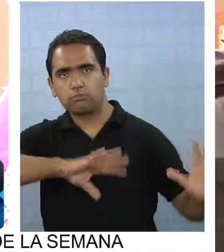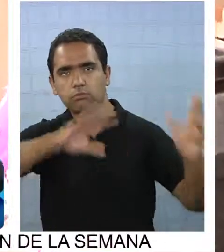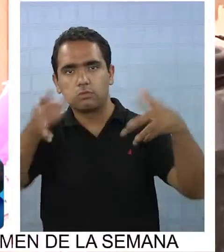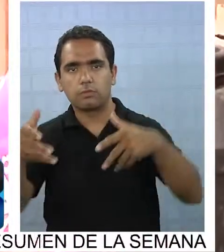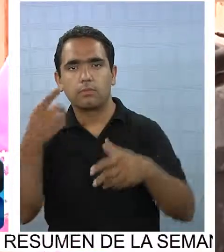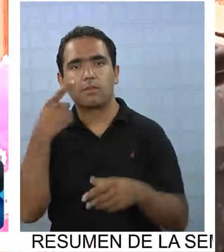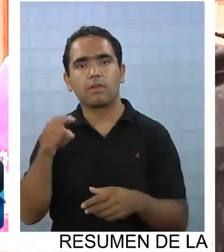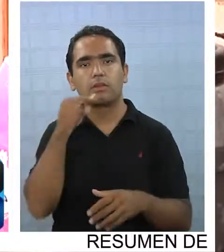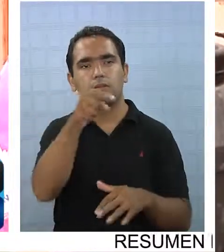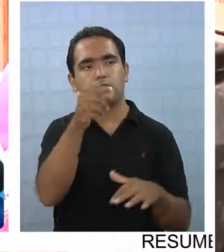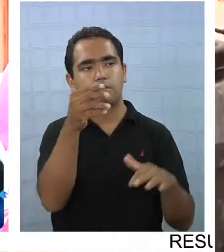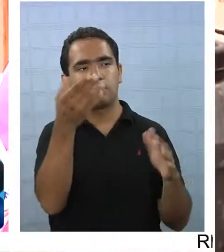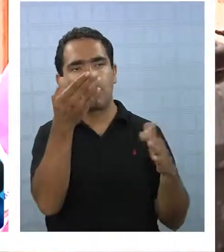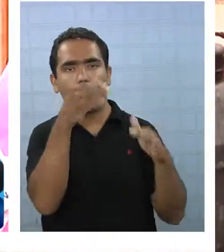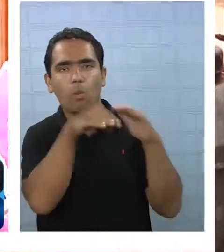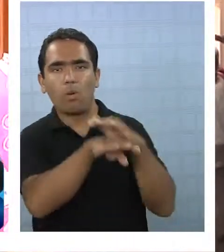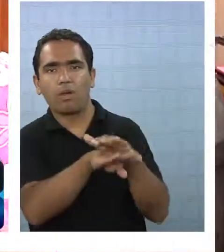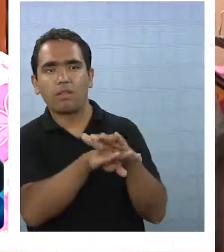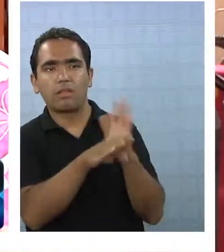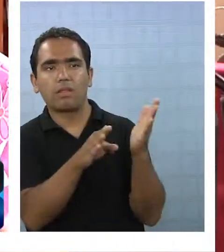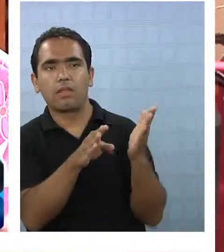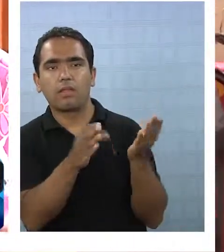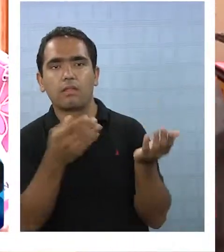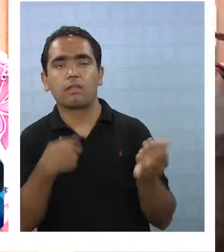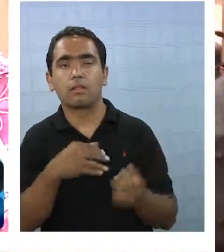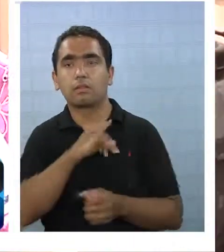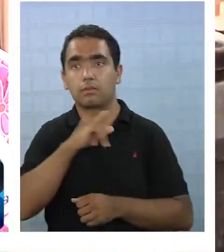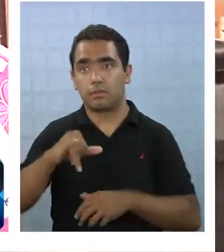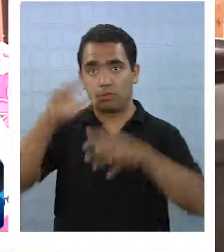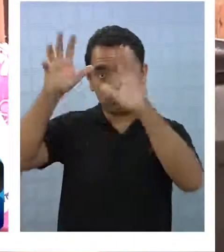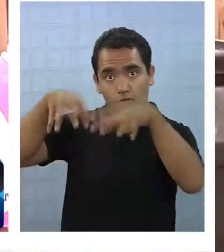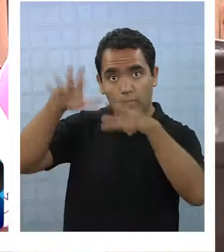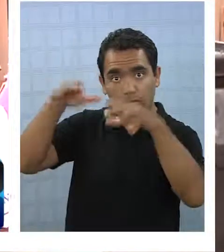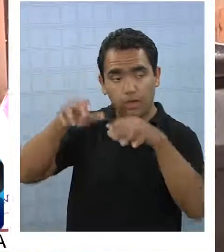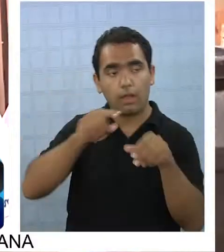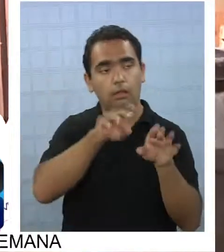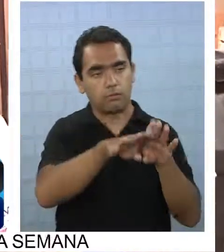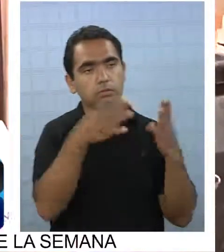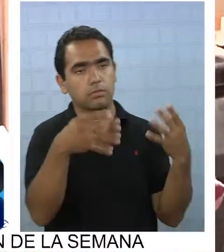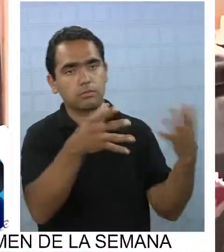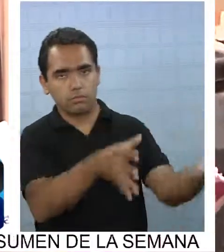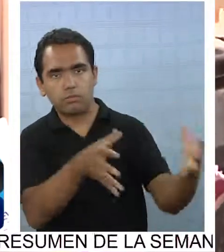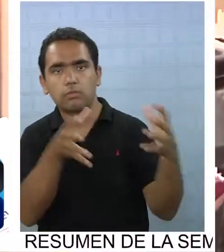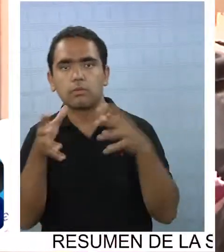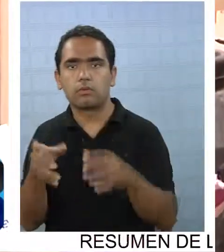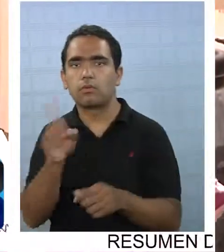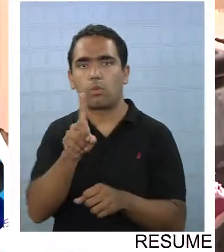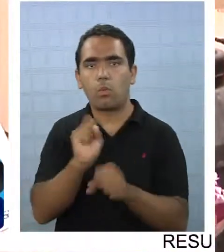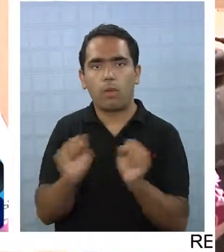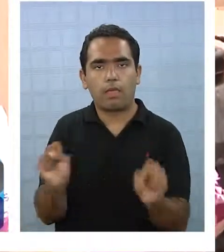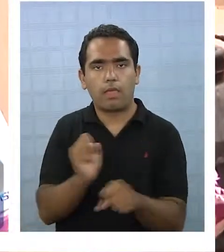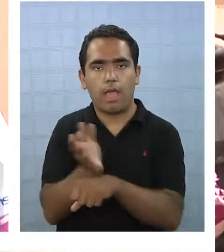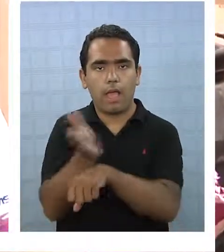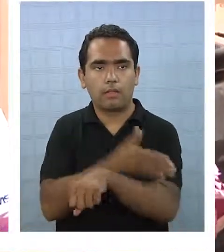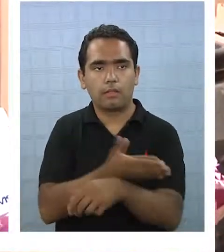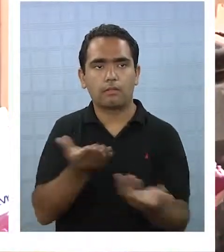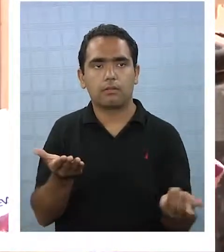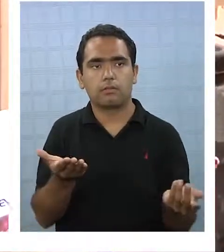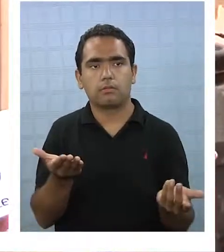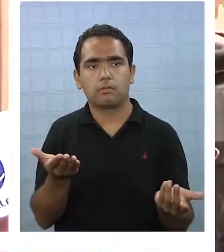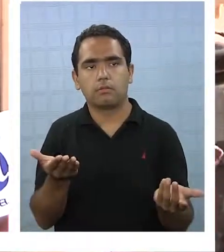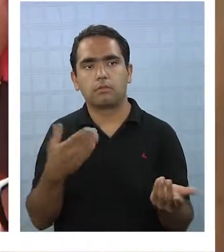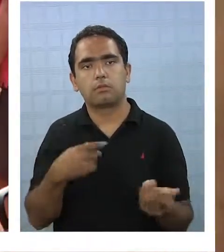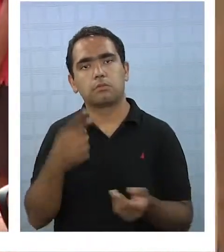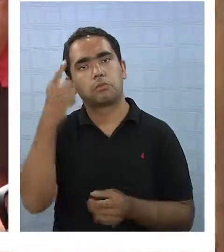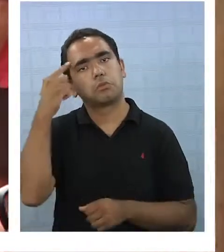lo cual se supone que cuando empieza a llover recién uno puede ir a retirarlos, no antes. Entonces igual sería